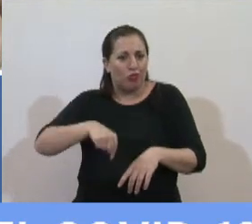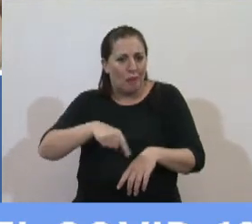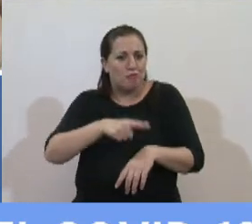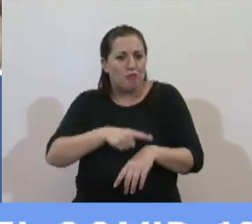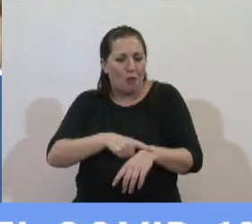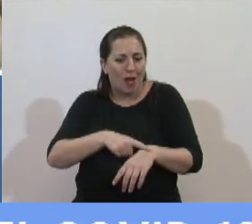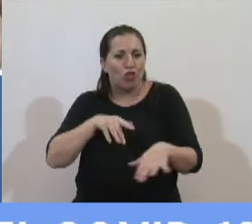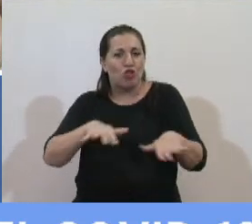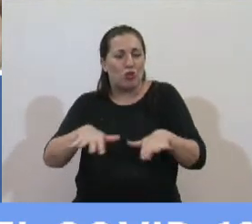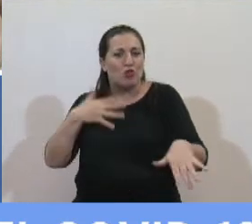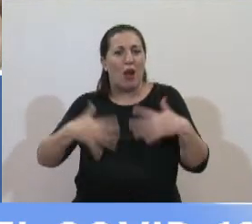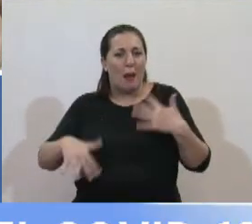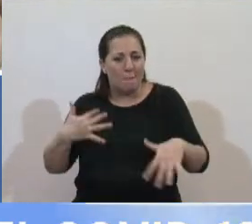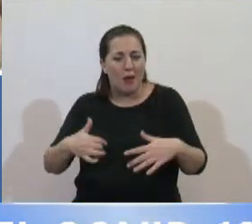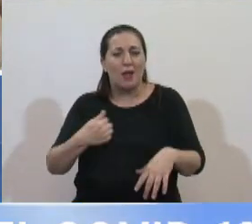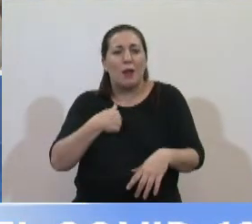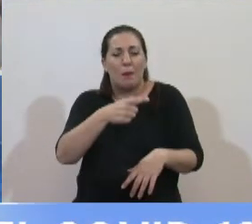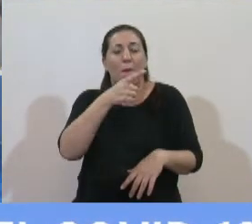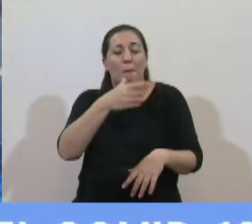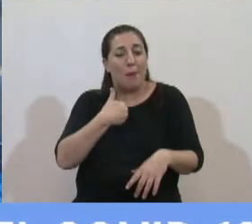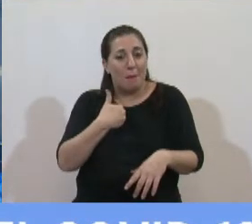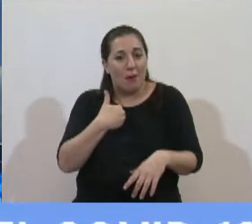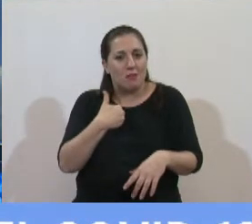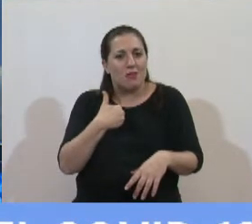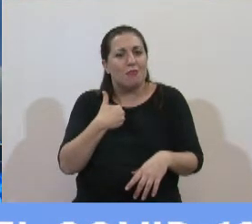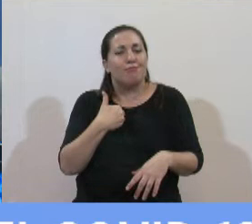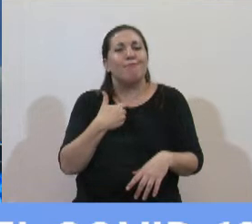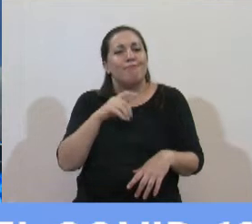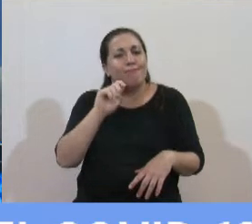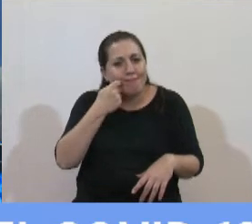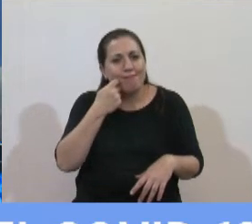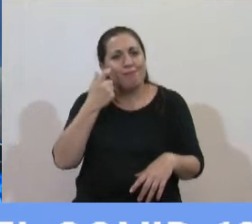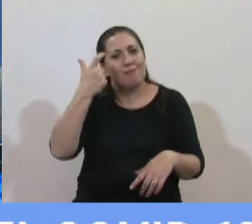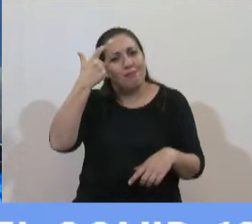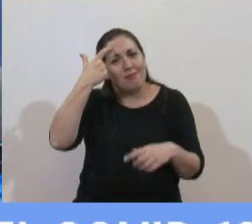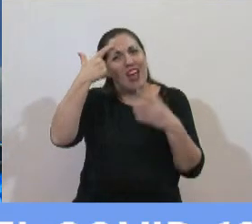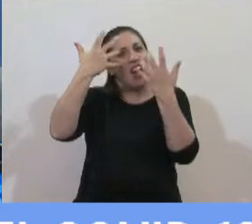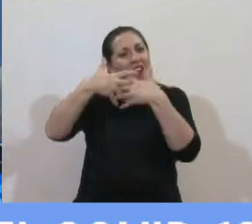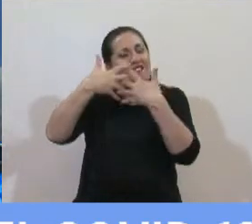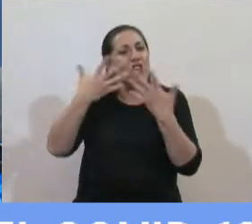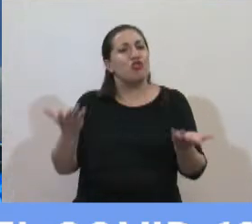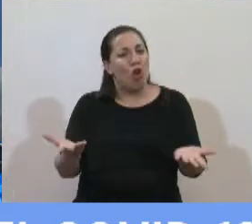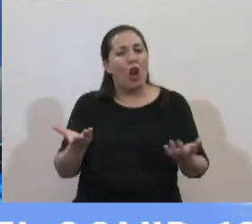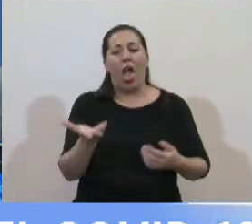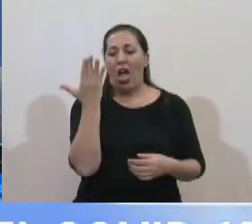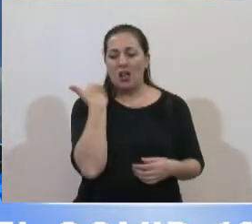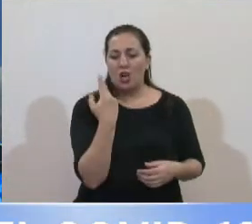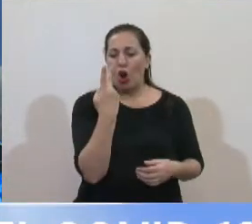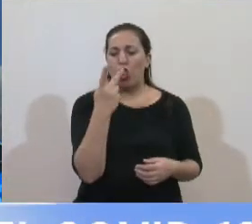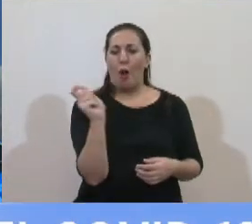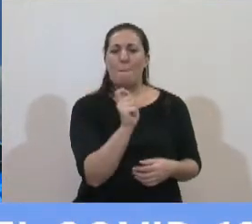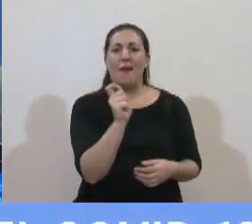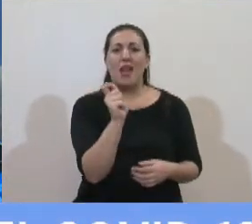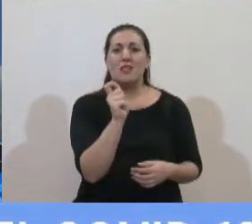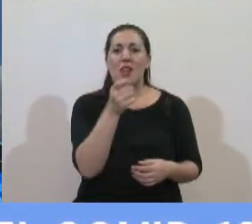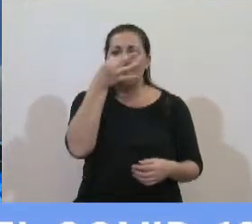me parece a mí que vale la pena reflexionar que ayer se cumplieron dos meses de la última